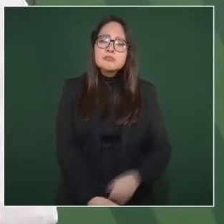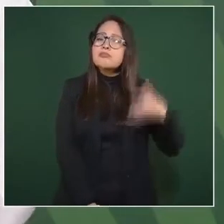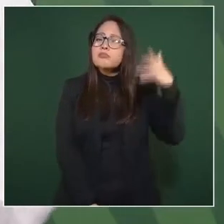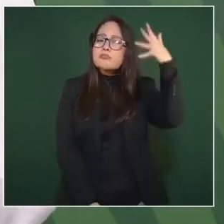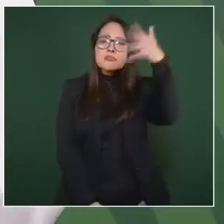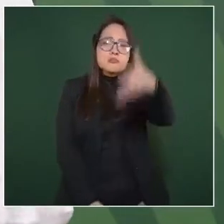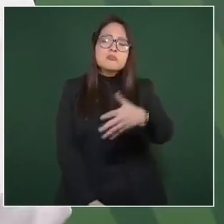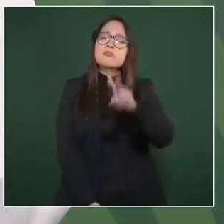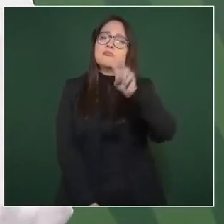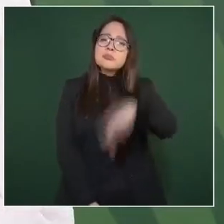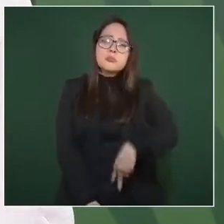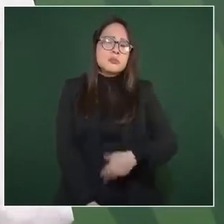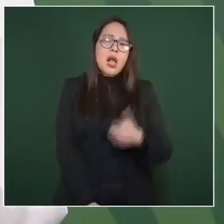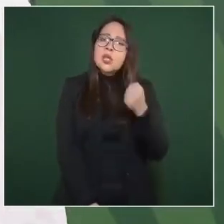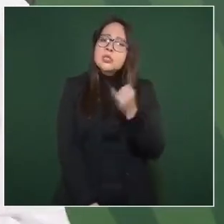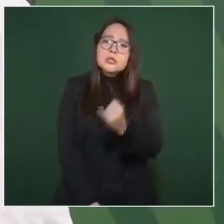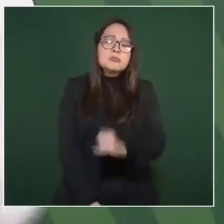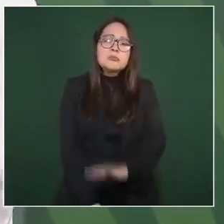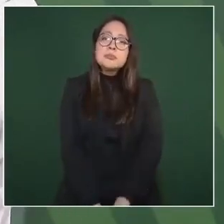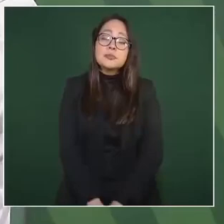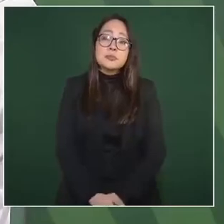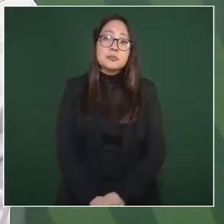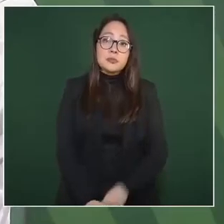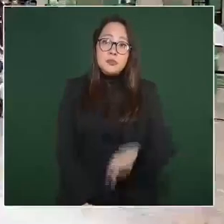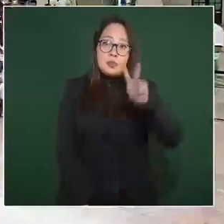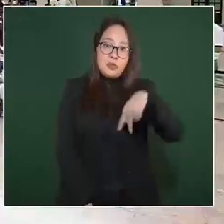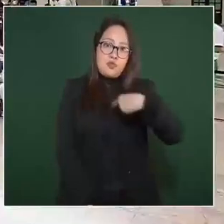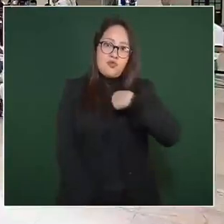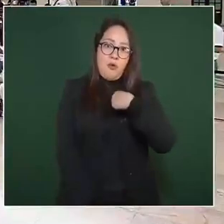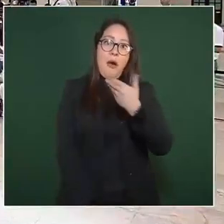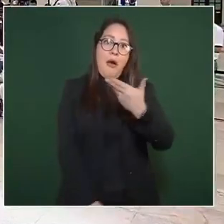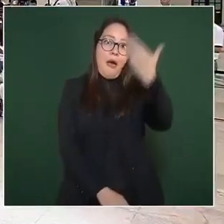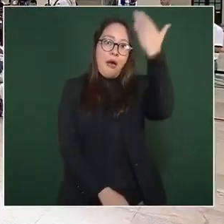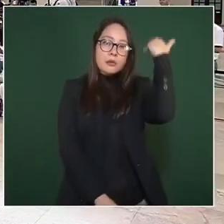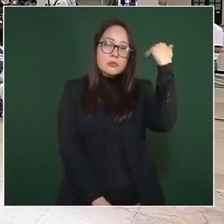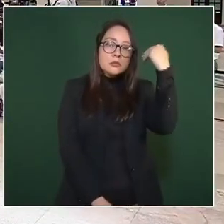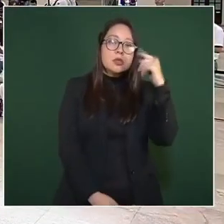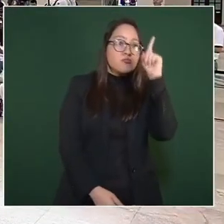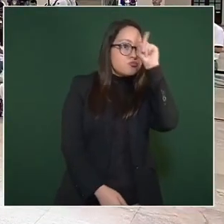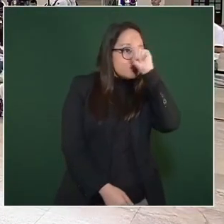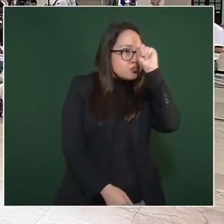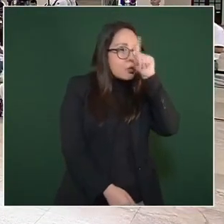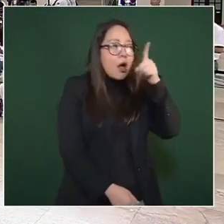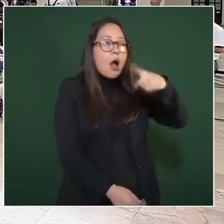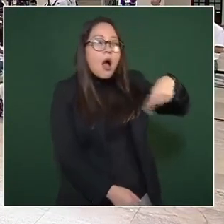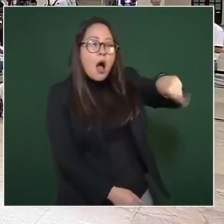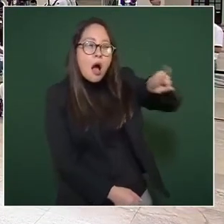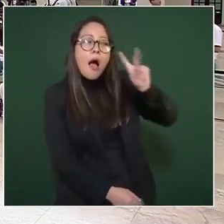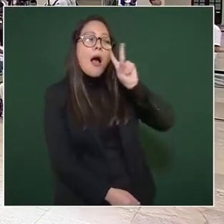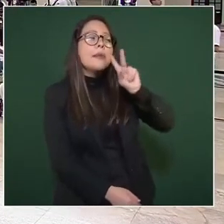Yo lo que les he recomendado es que revisen su estrategia